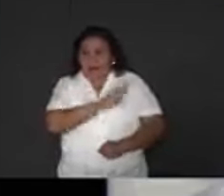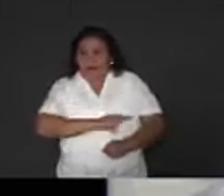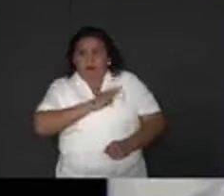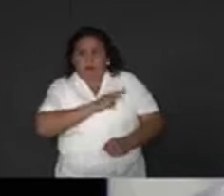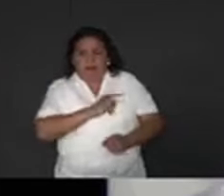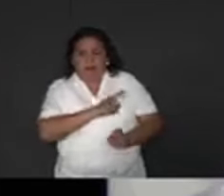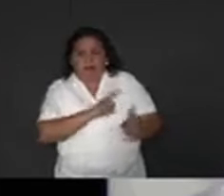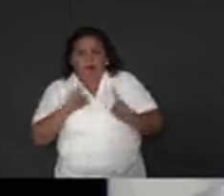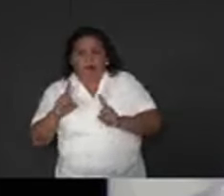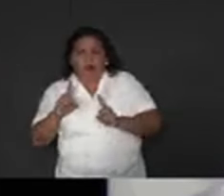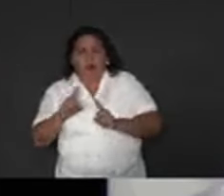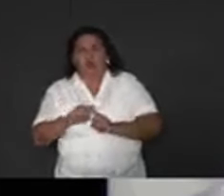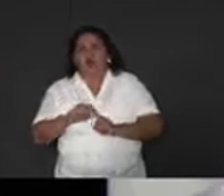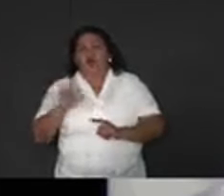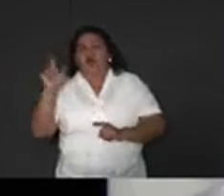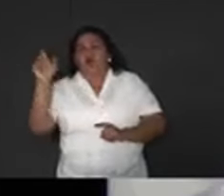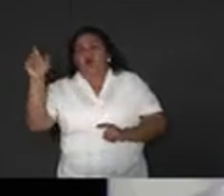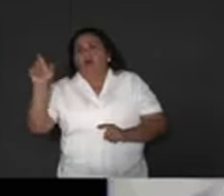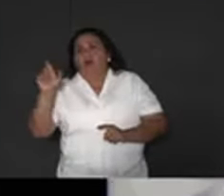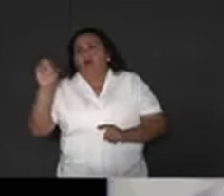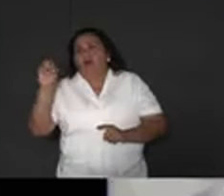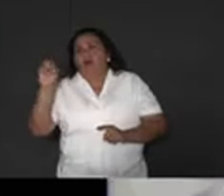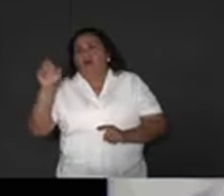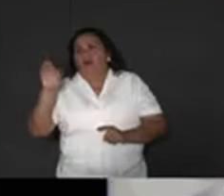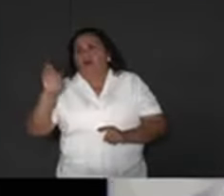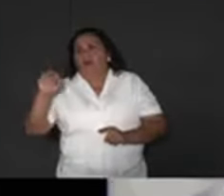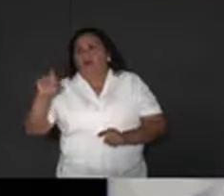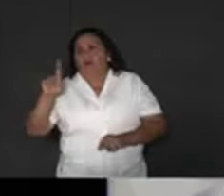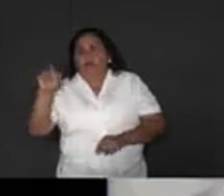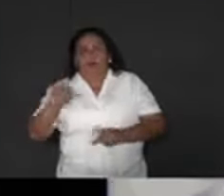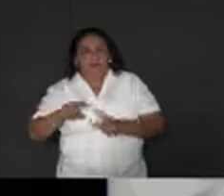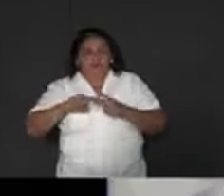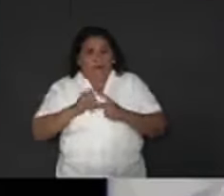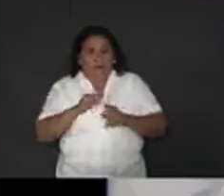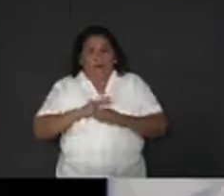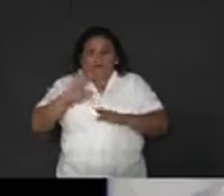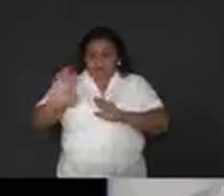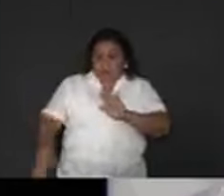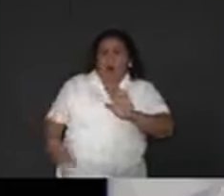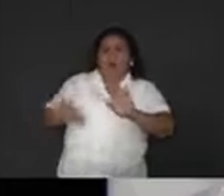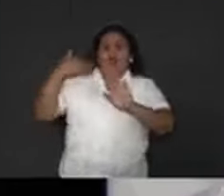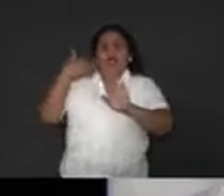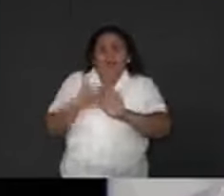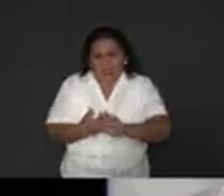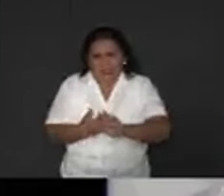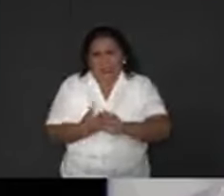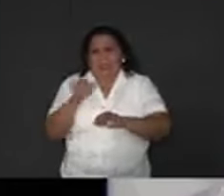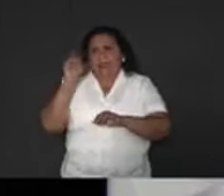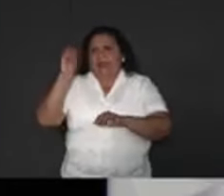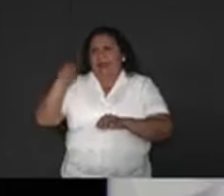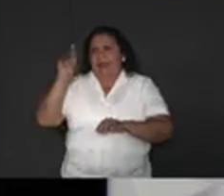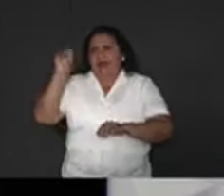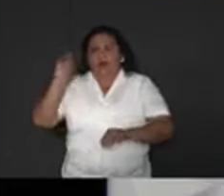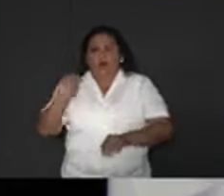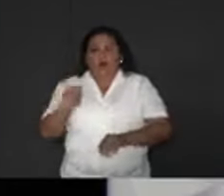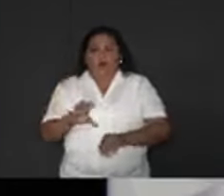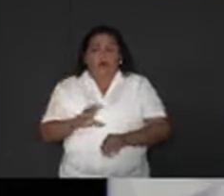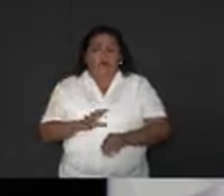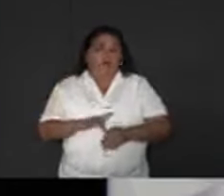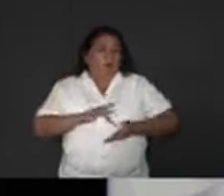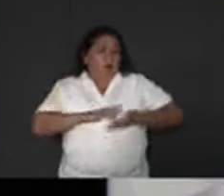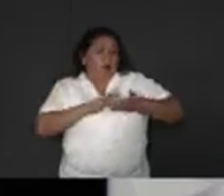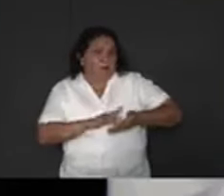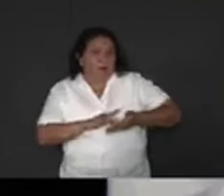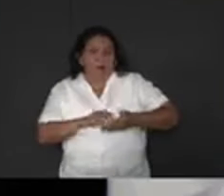Xochitl Galvez. Él fue el que orquestó aquí en Yucatán la campaña contra Andrés Manuel de que es un peligro para México cuando apoyaba a Felipe